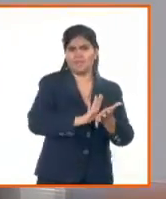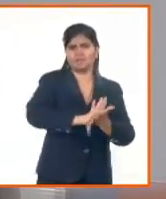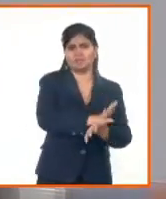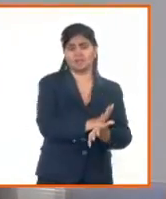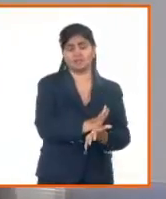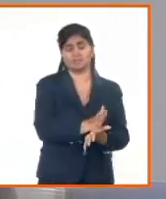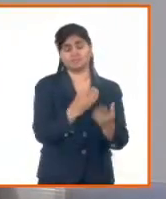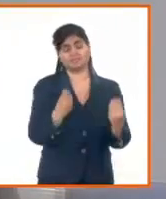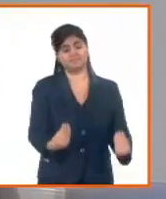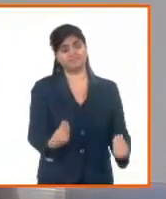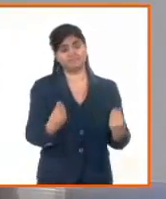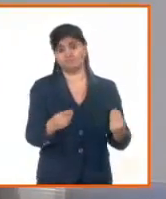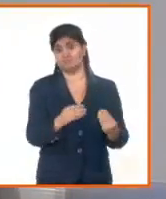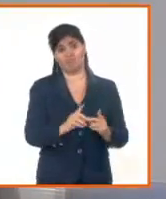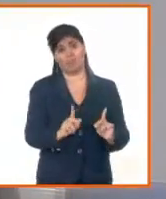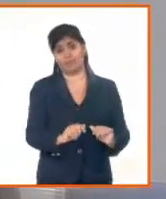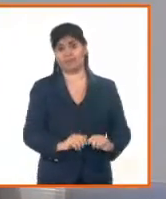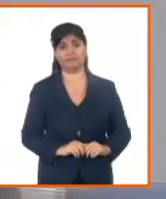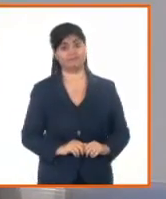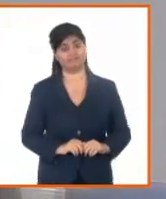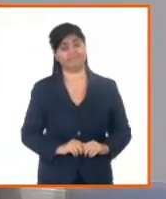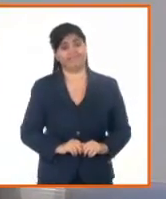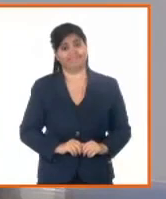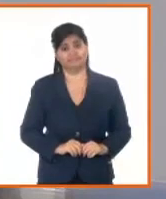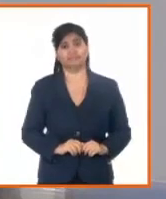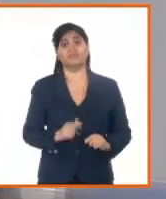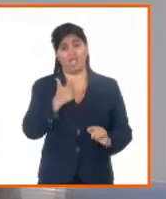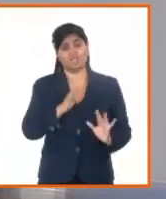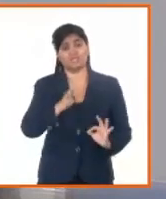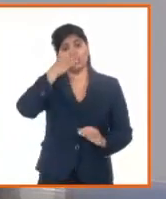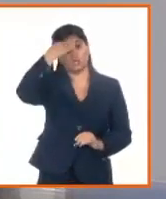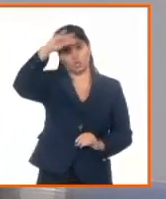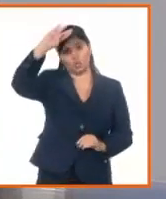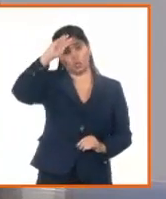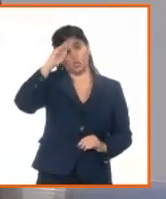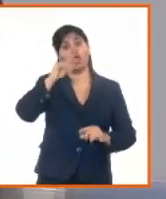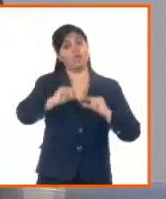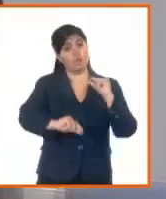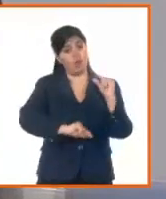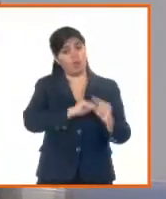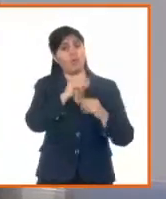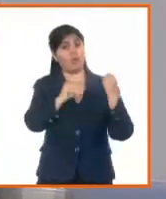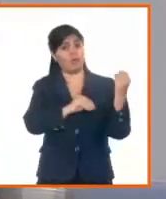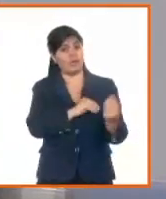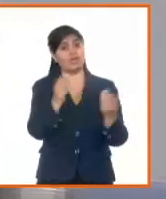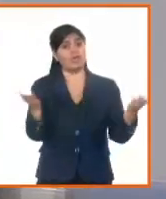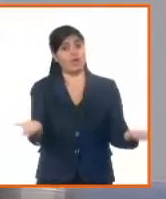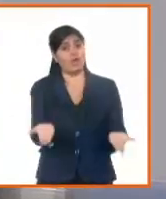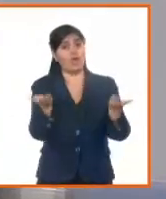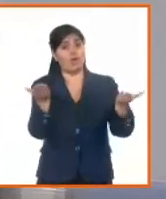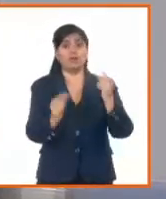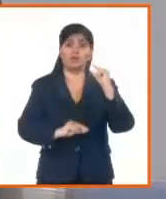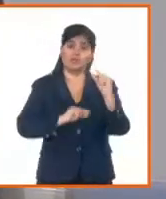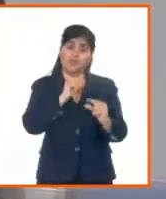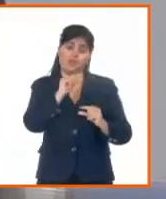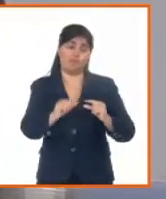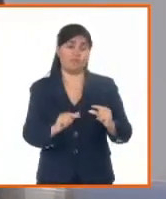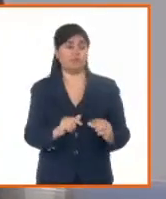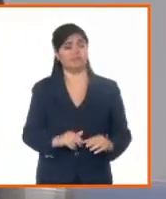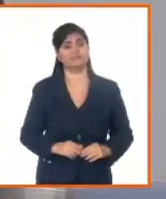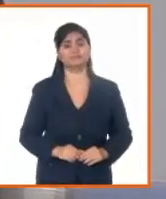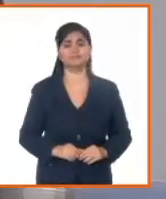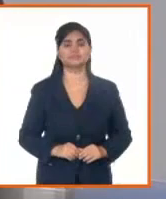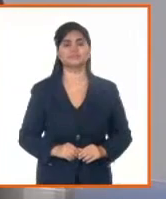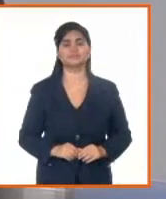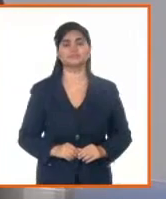Justicia, precisamente por el enlace y el enfoque de proceso que nosotros damos al servicio notarial con el registral, que